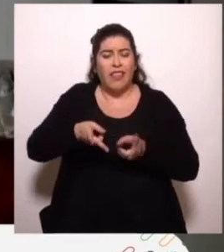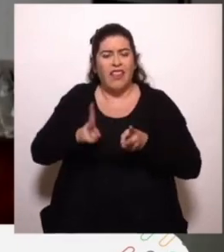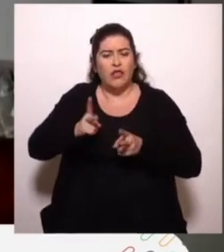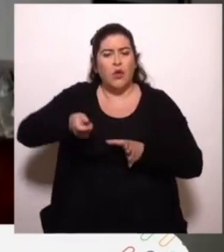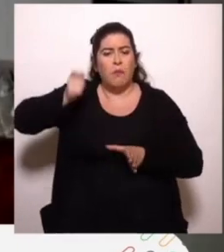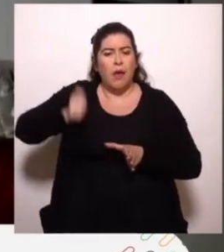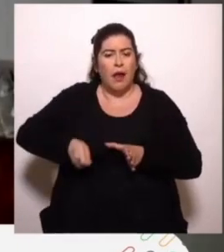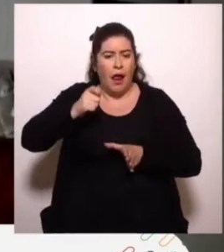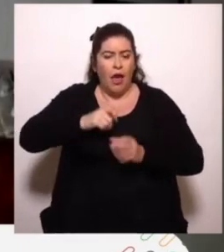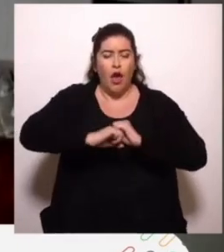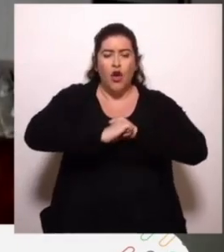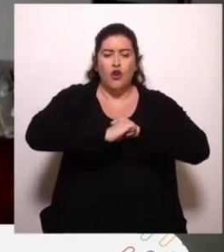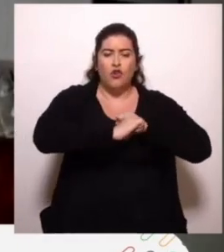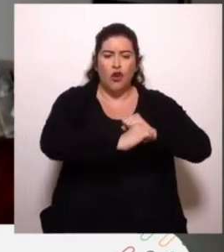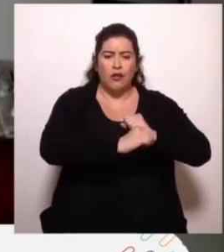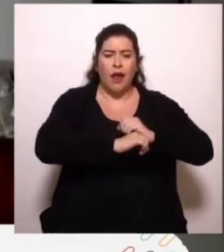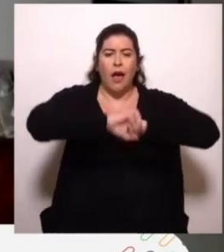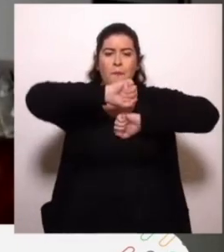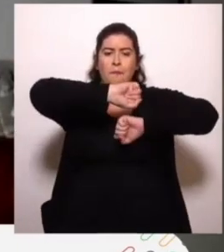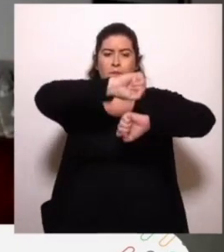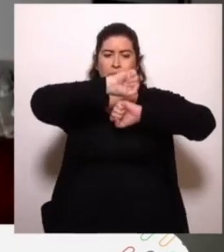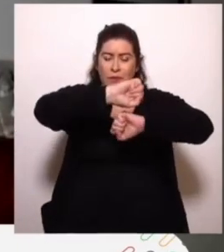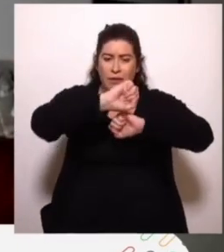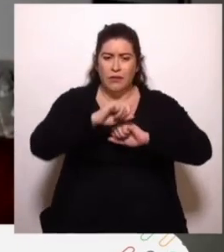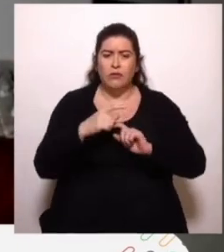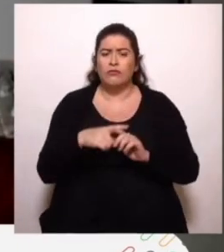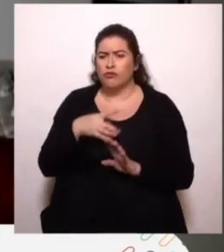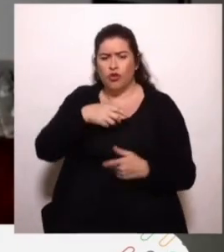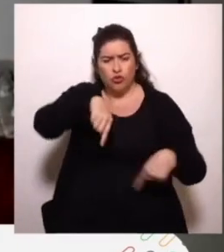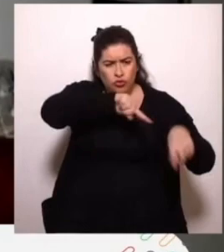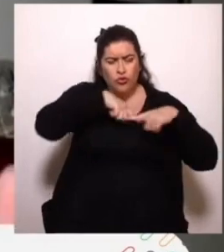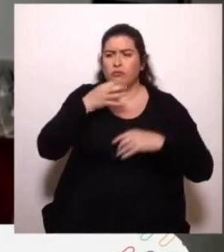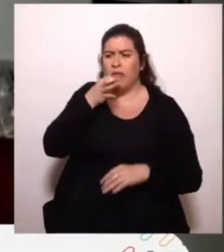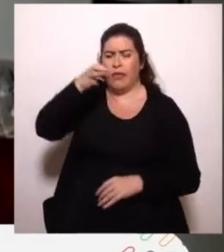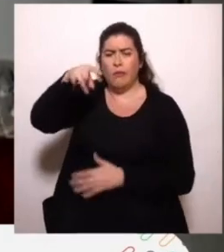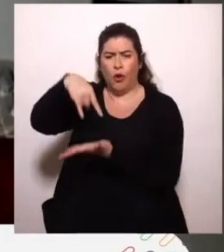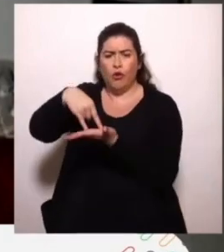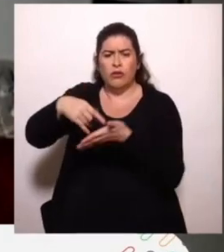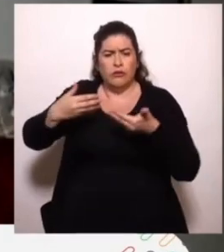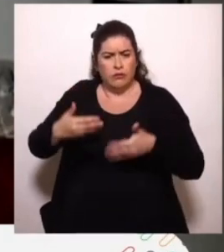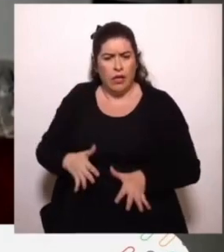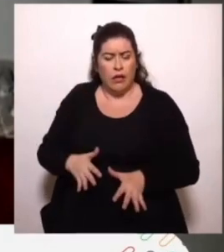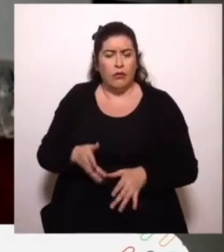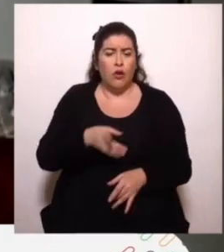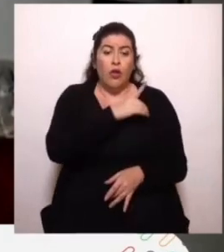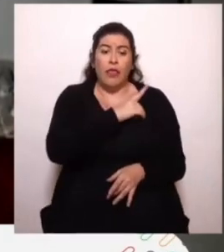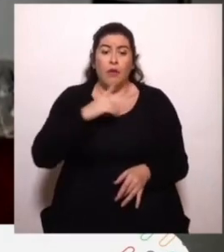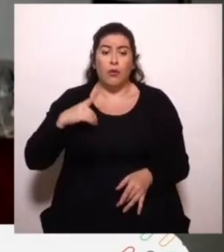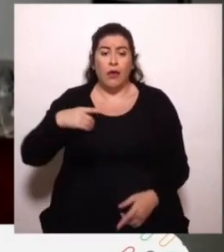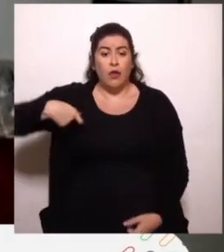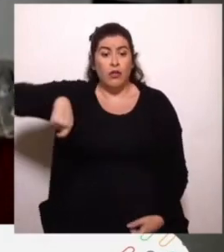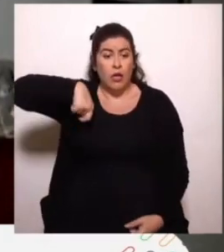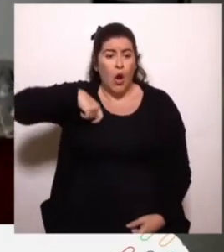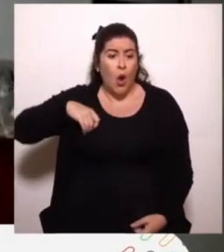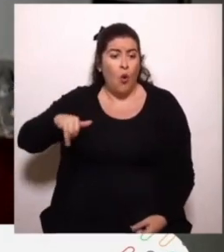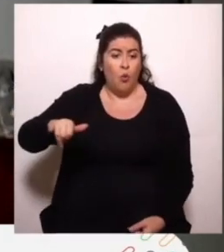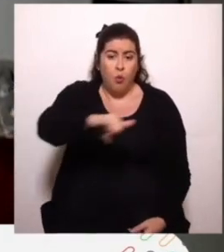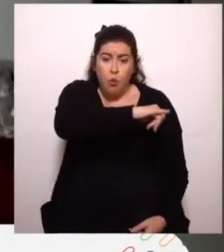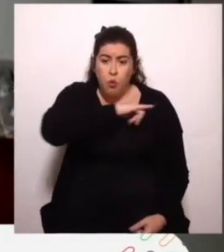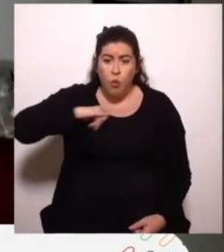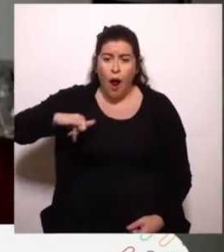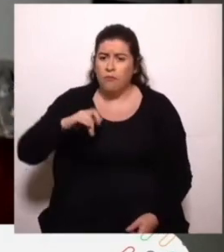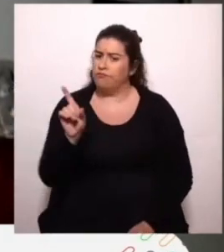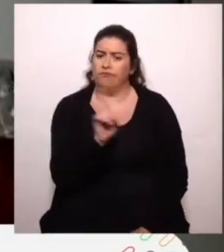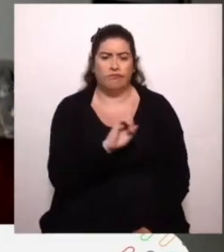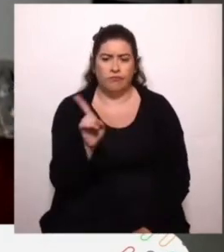contra de manifestantes. Y se los dijimos en el Congreso. Porque no todos los diputados y los senadores somos iguales. Yo estuve